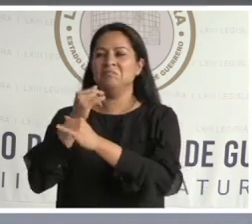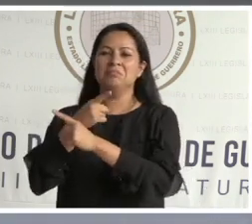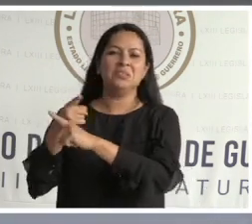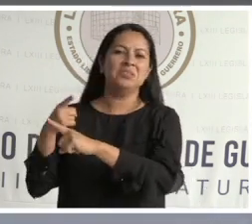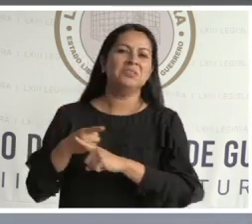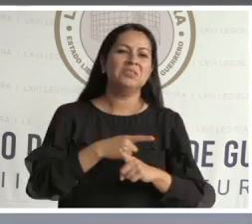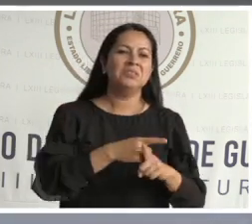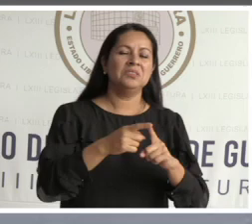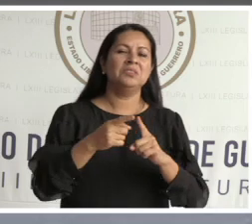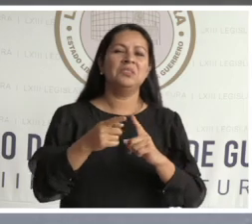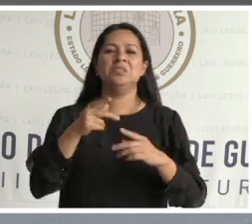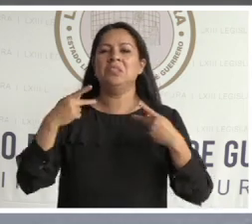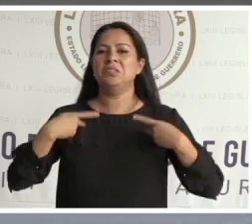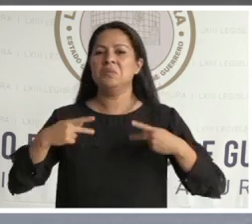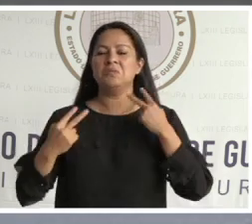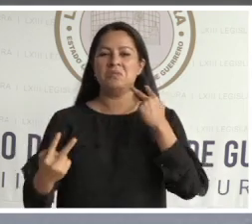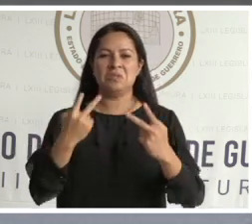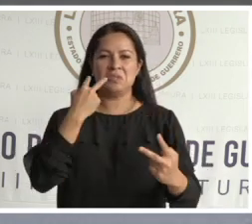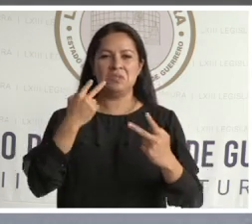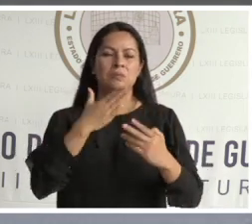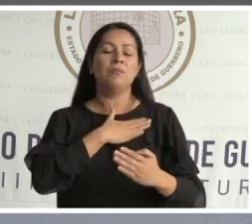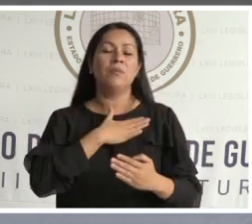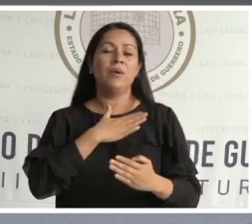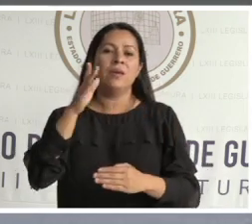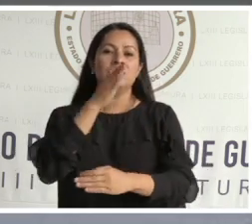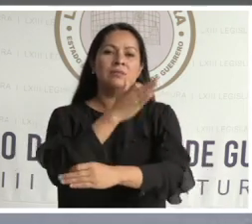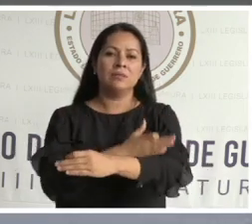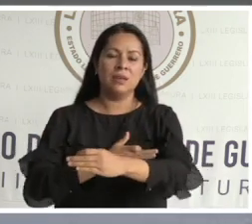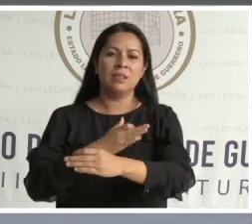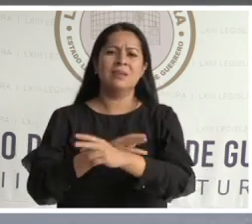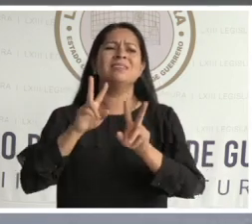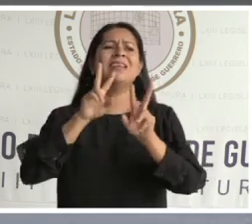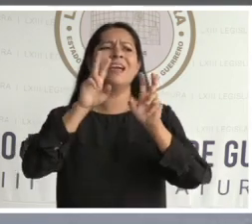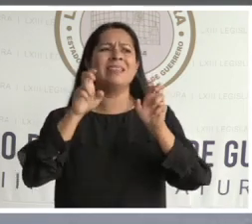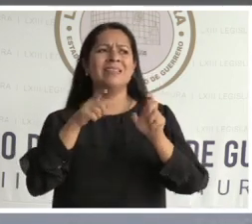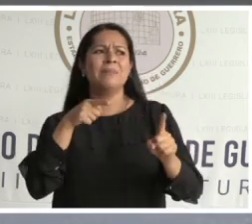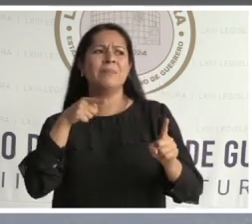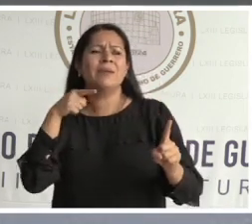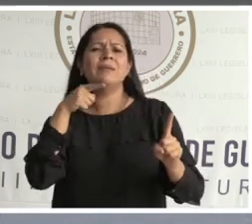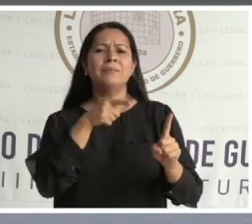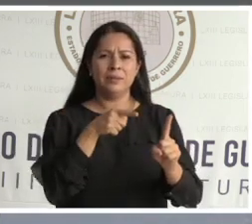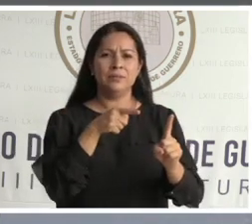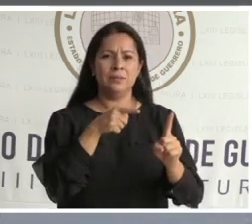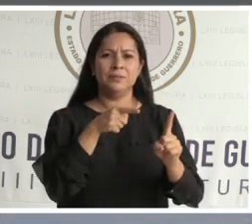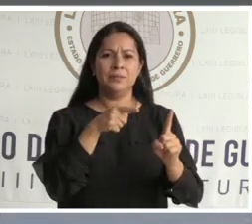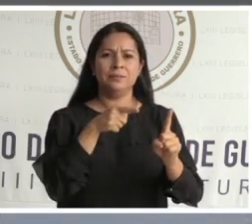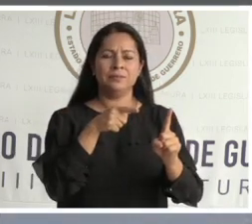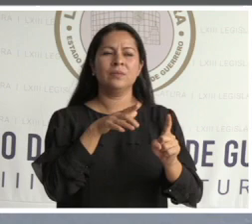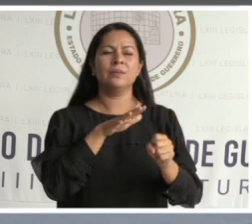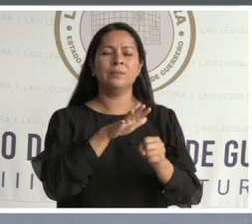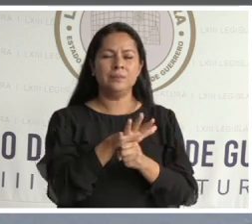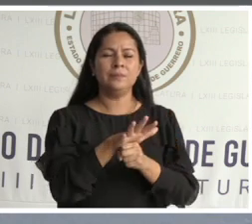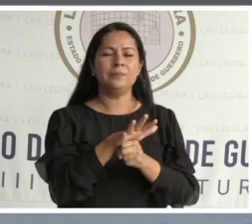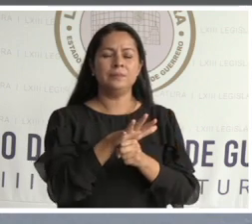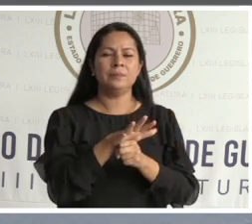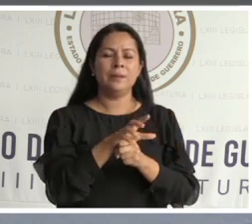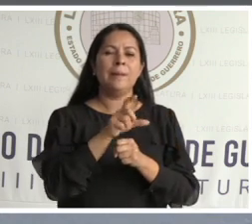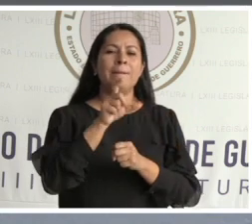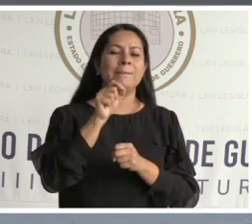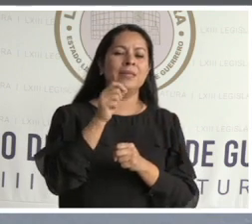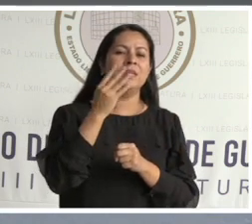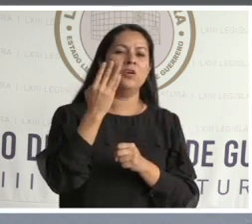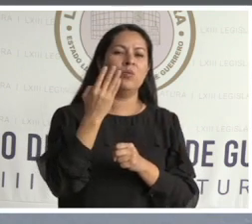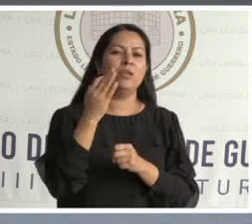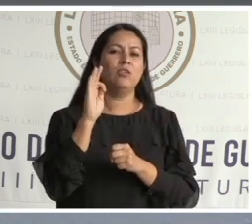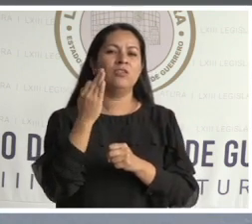público en general, buenas tardes a todos. El tema al que me refiero hoy es sobre el 24 de